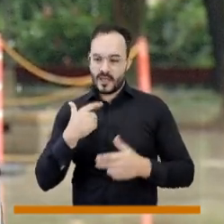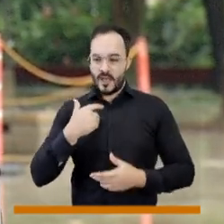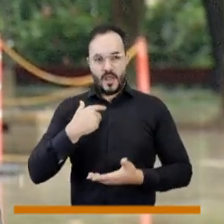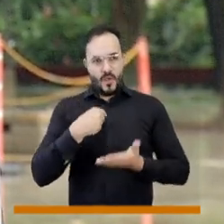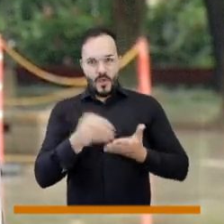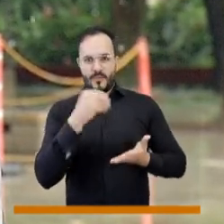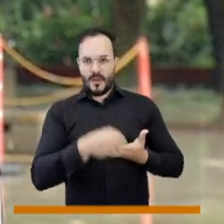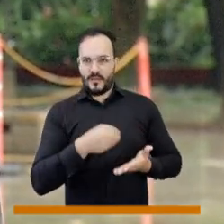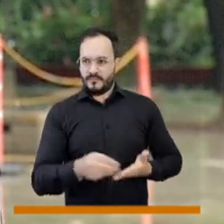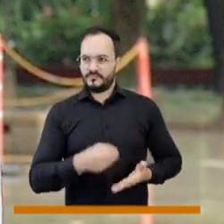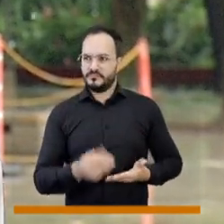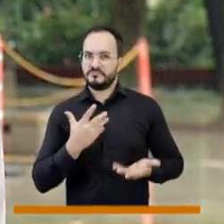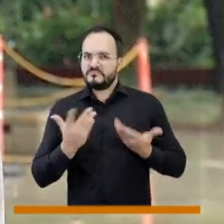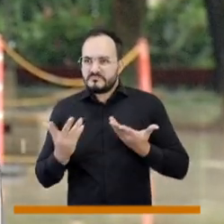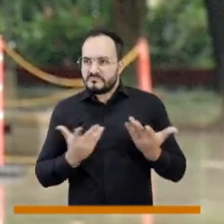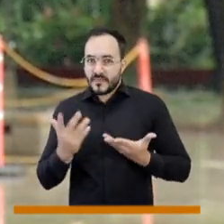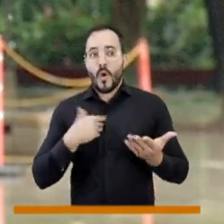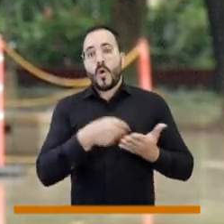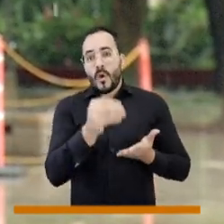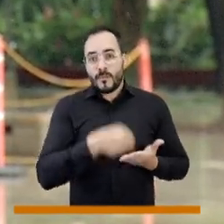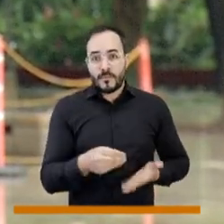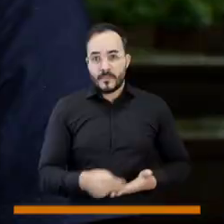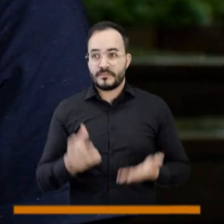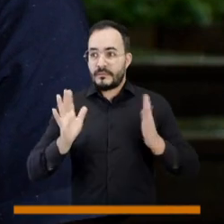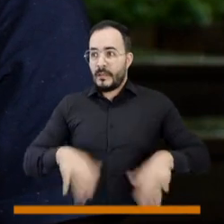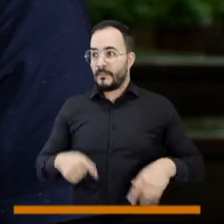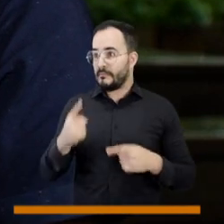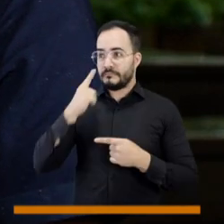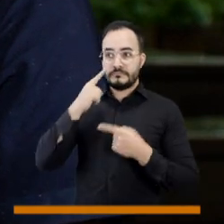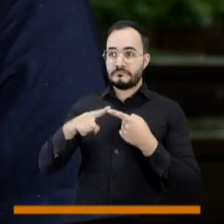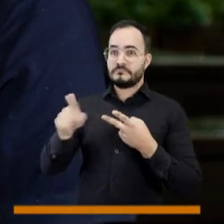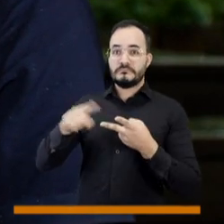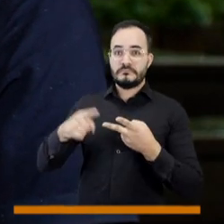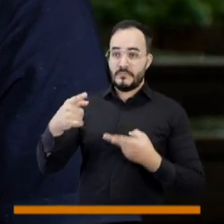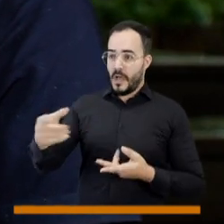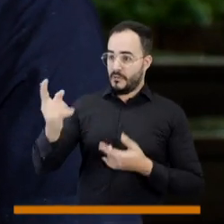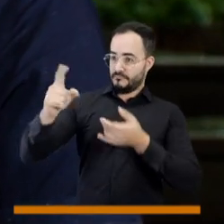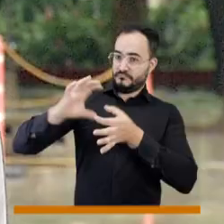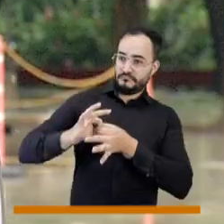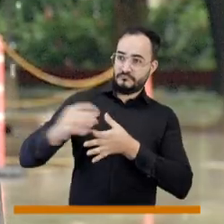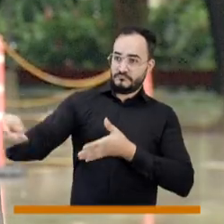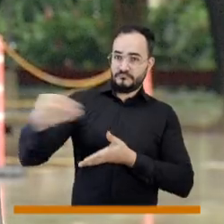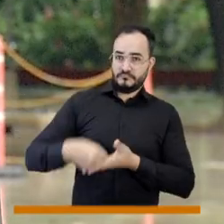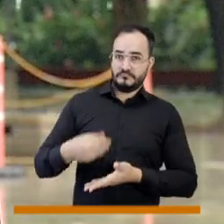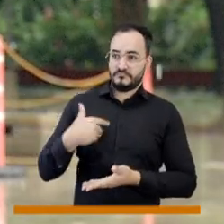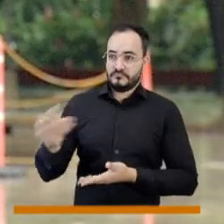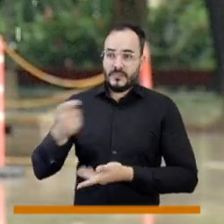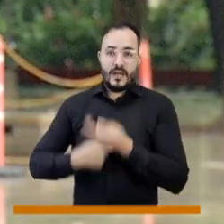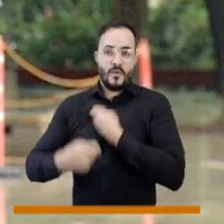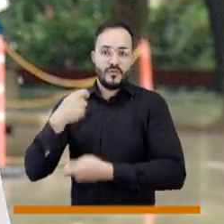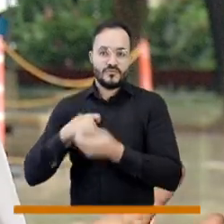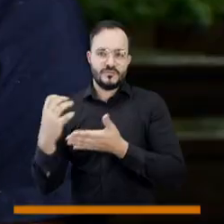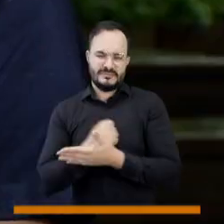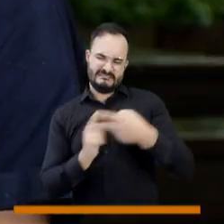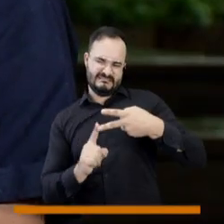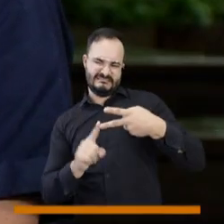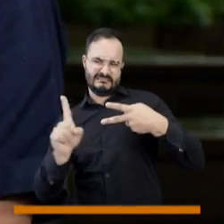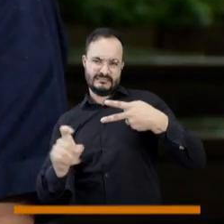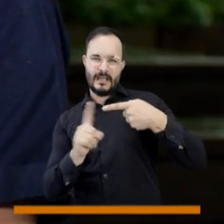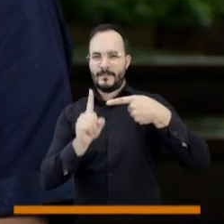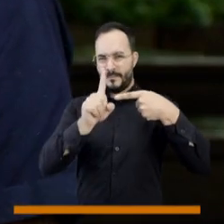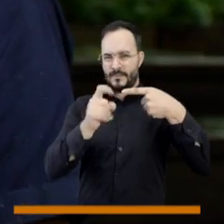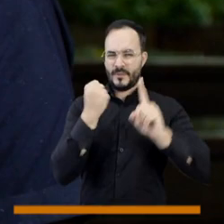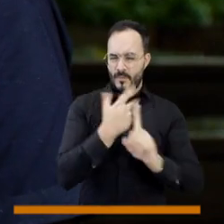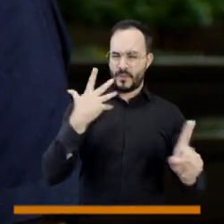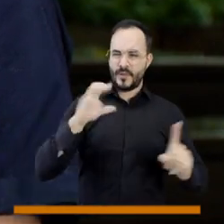es el consumidor que produce y ya vende, o sea, que ya puede terminar como casi que recibiendo plata en las tarifas de servicios públicos. Pero,